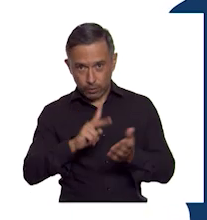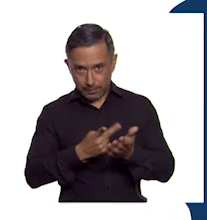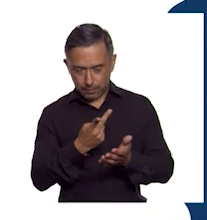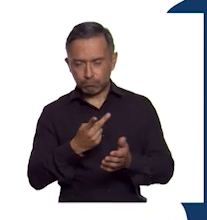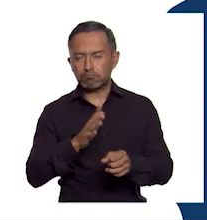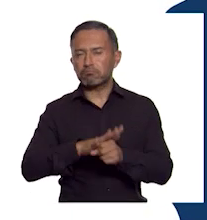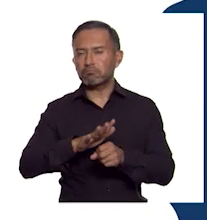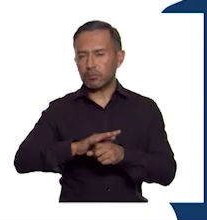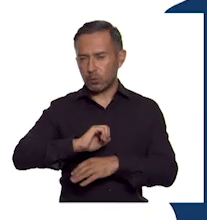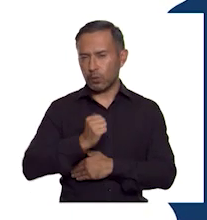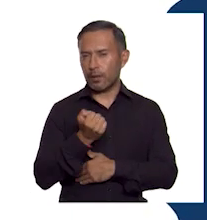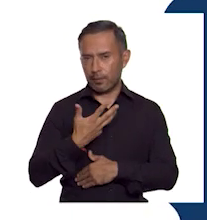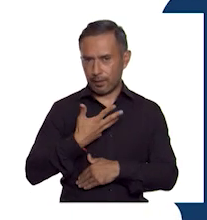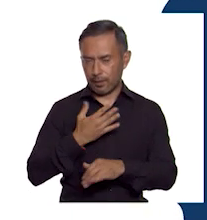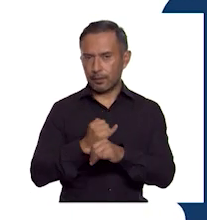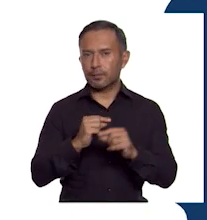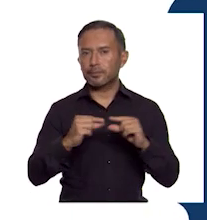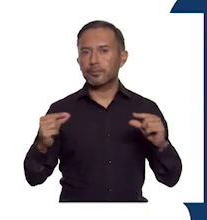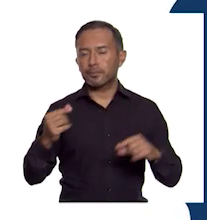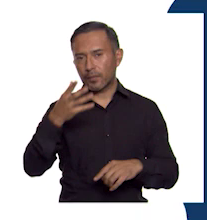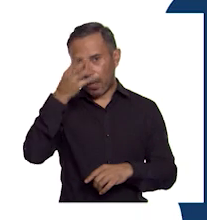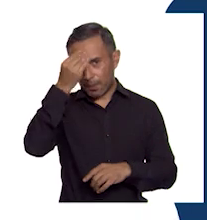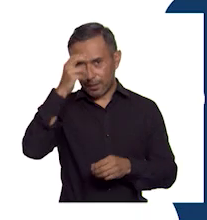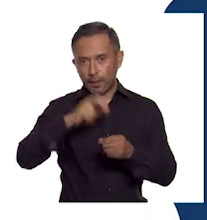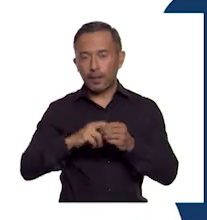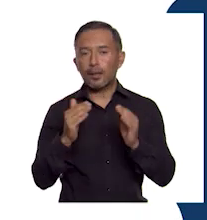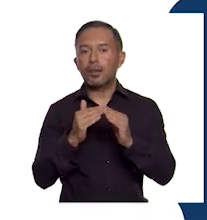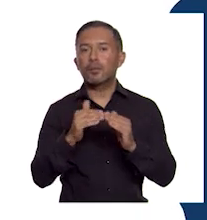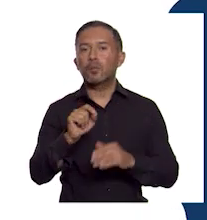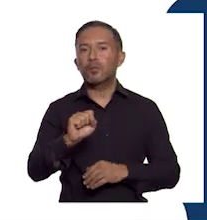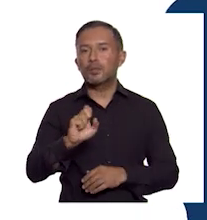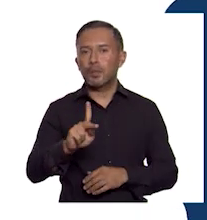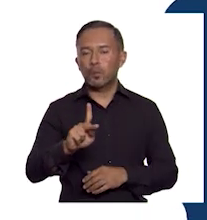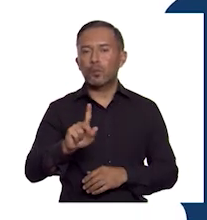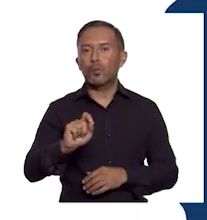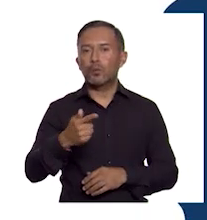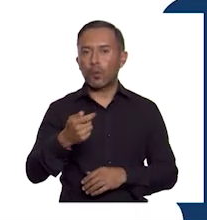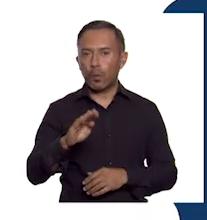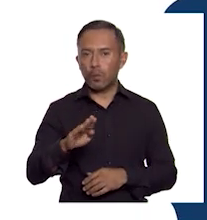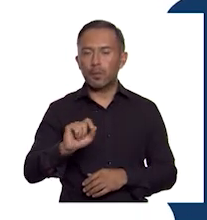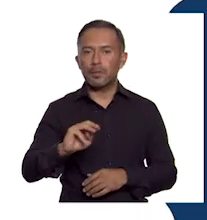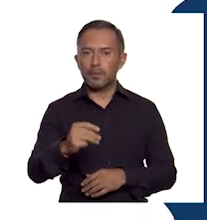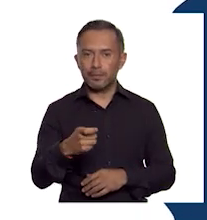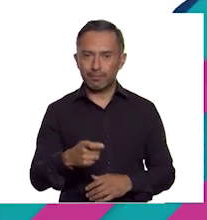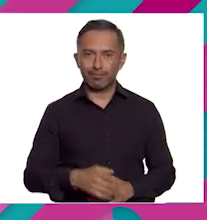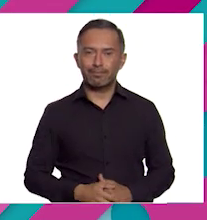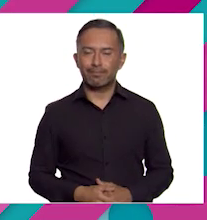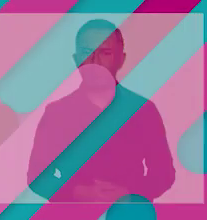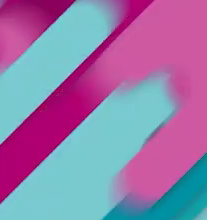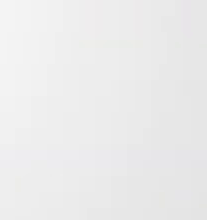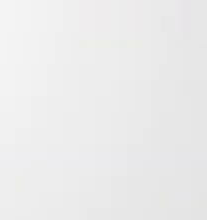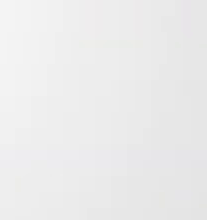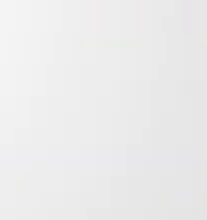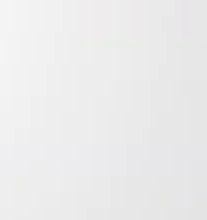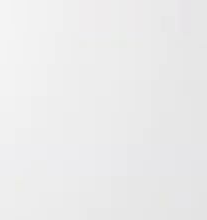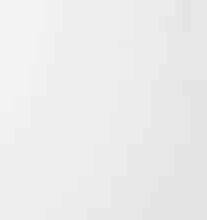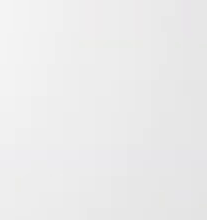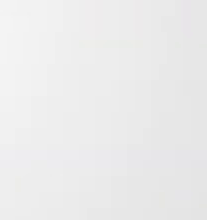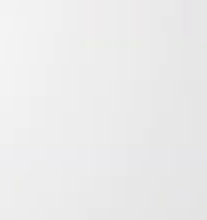encontrar en la siguiente liga, aprendeencasa.cep.gov.mx ¡Gracias!